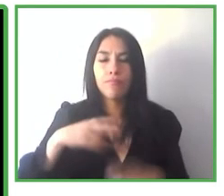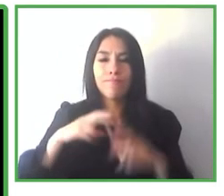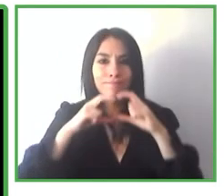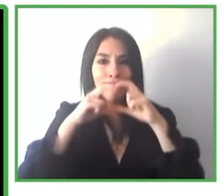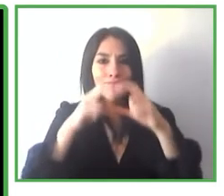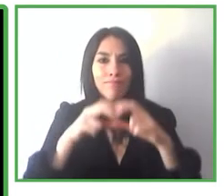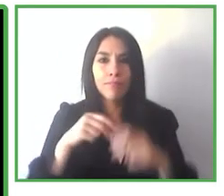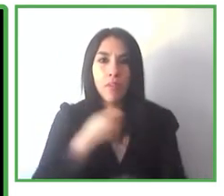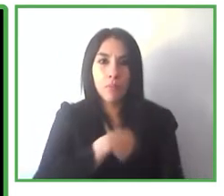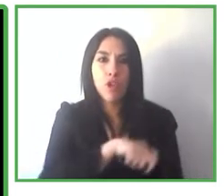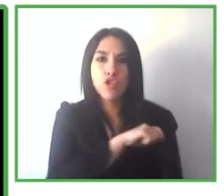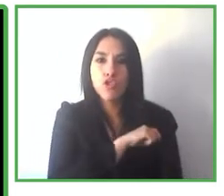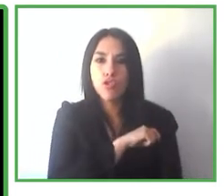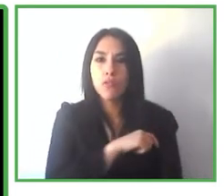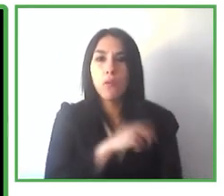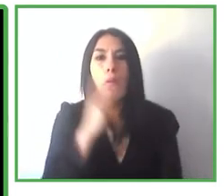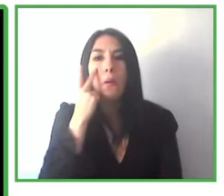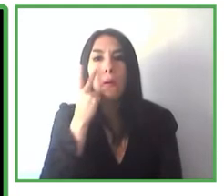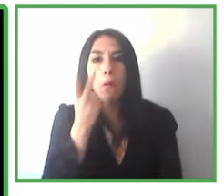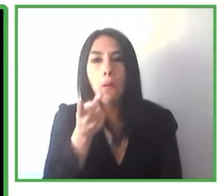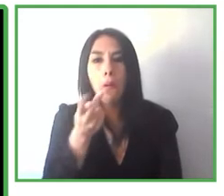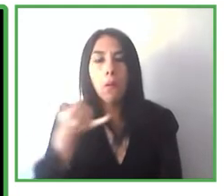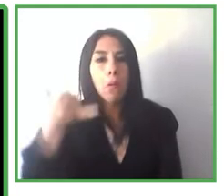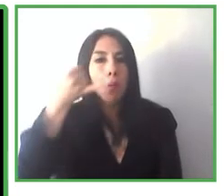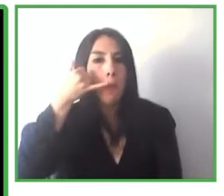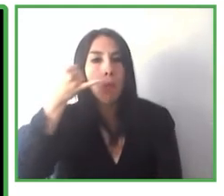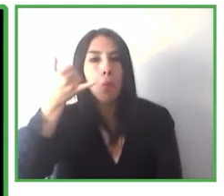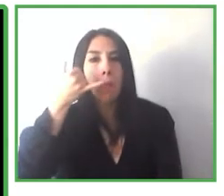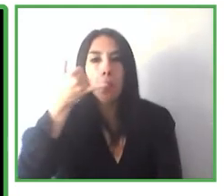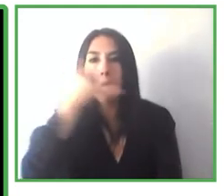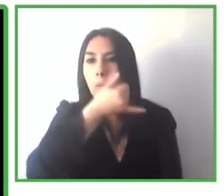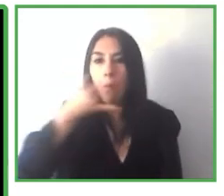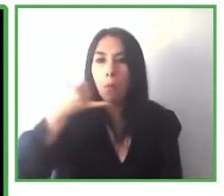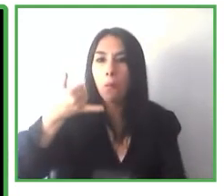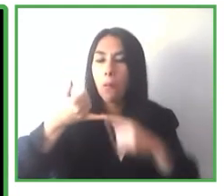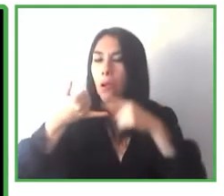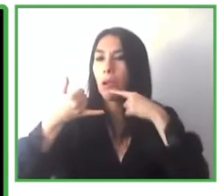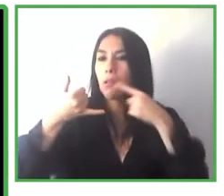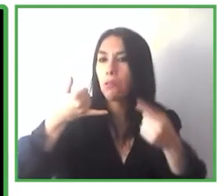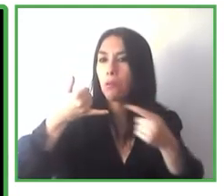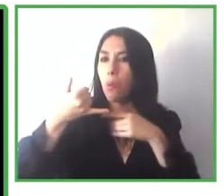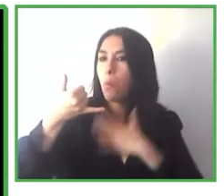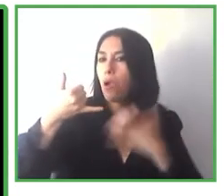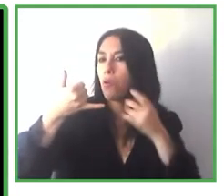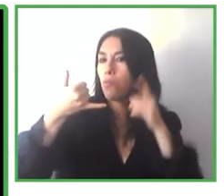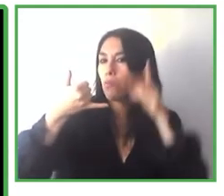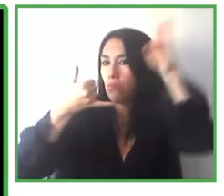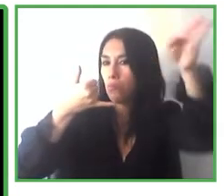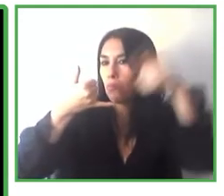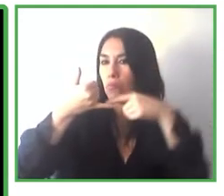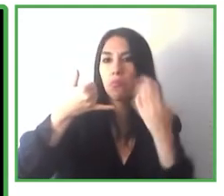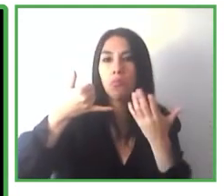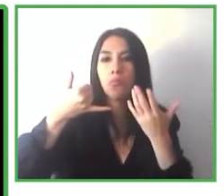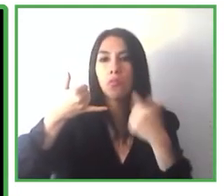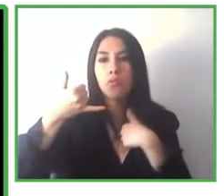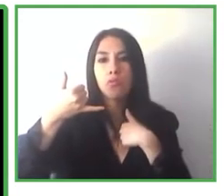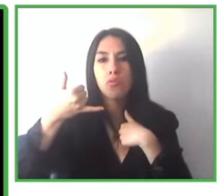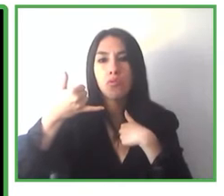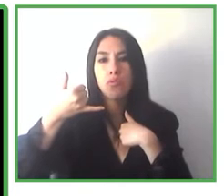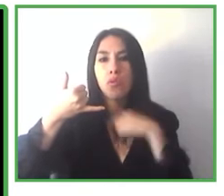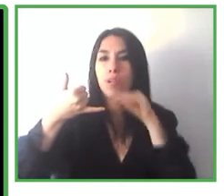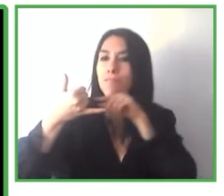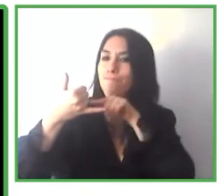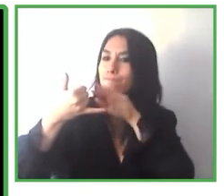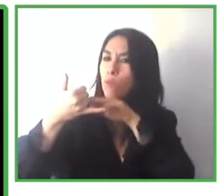vuestro móvil con Navilens Go y le decís a la opción de ir a y yo os voy a enseñar sin conocer esta estación como tranquilamente y